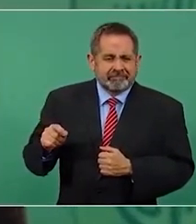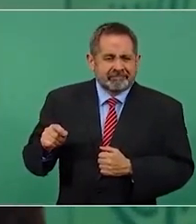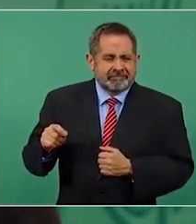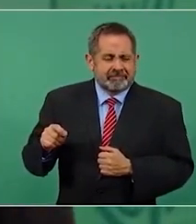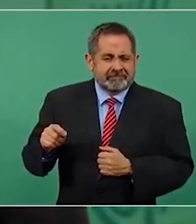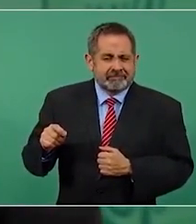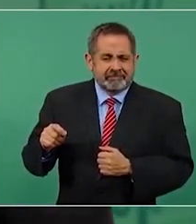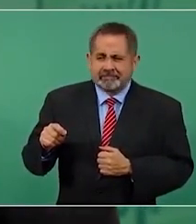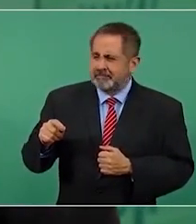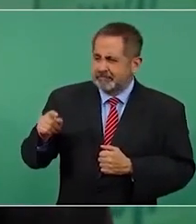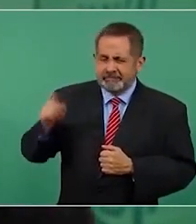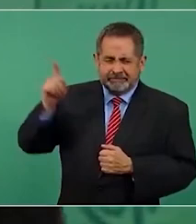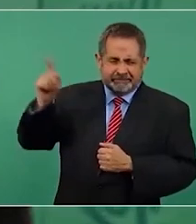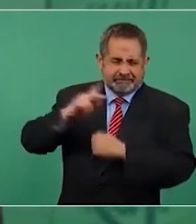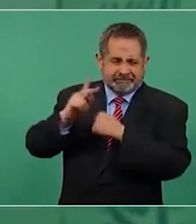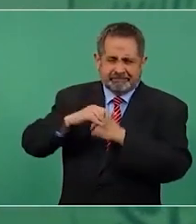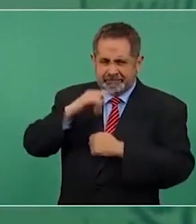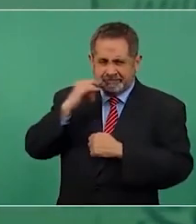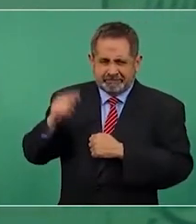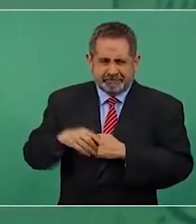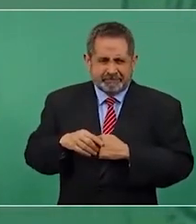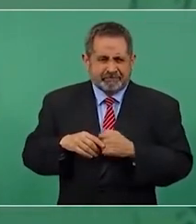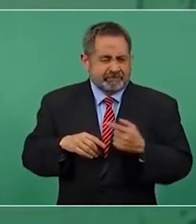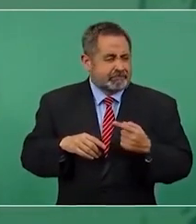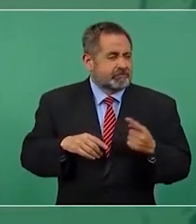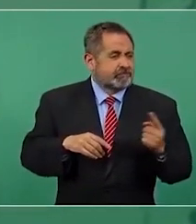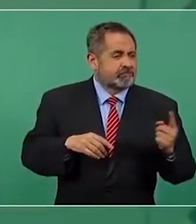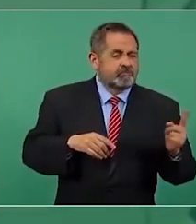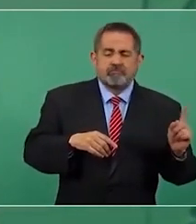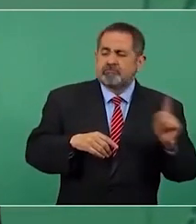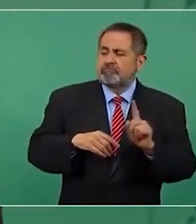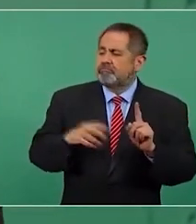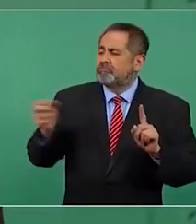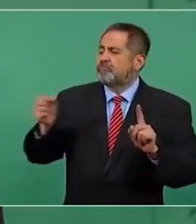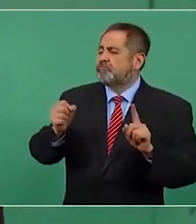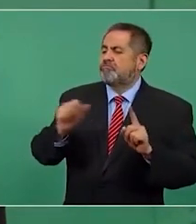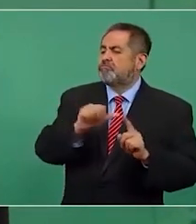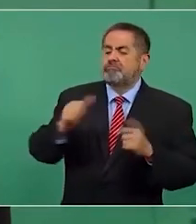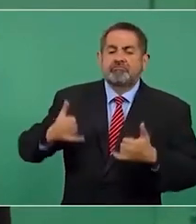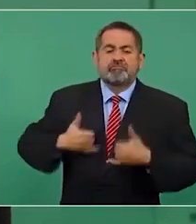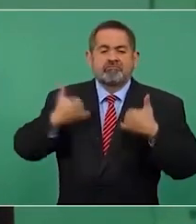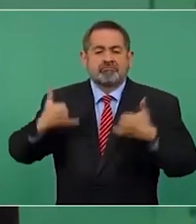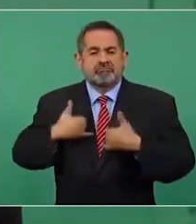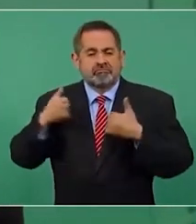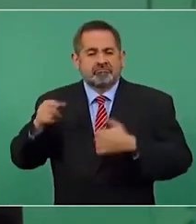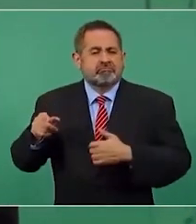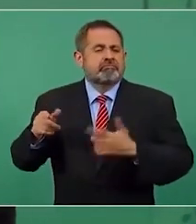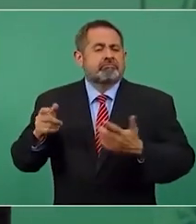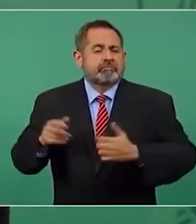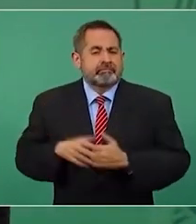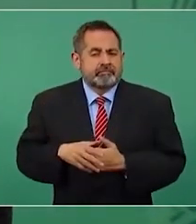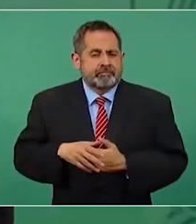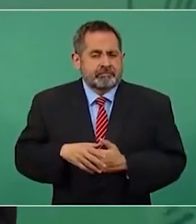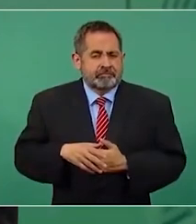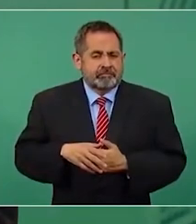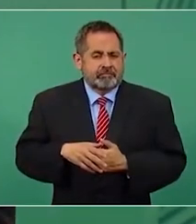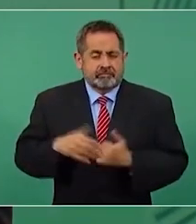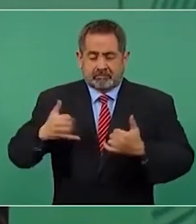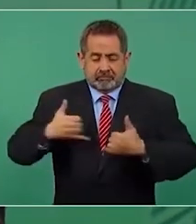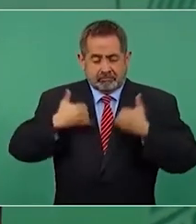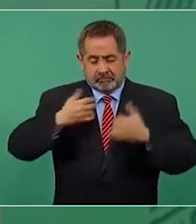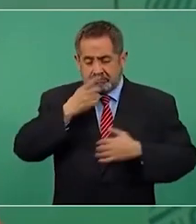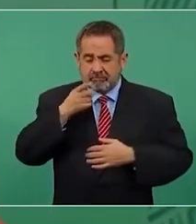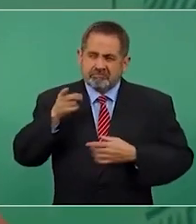la oposición saque a un joven él va a decir que no tiene experiencia.